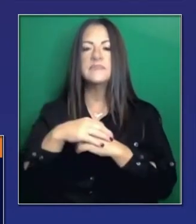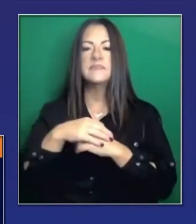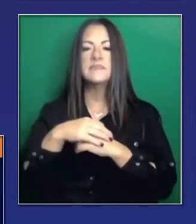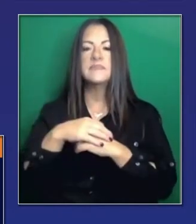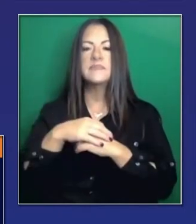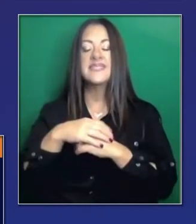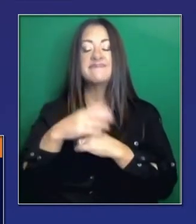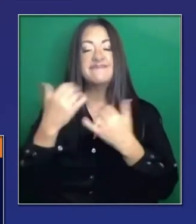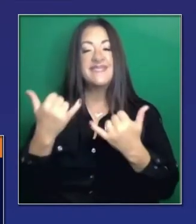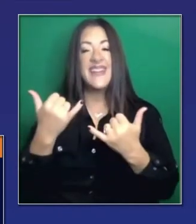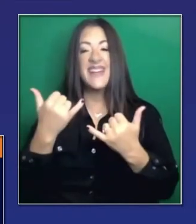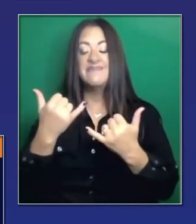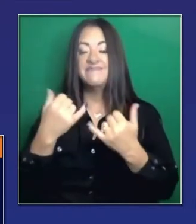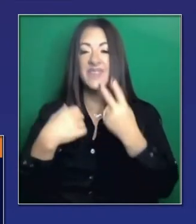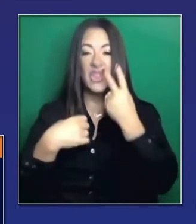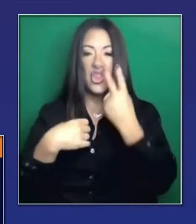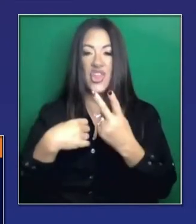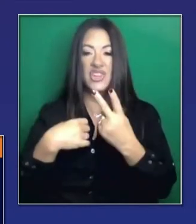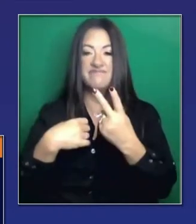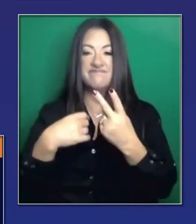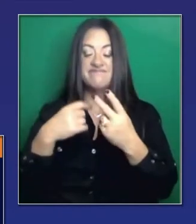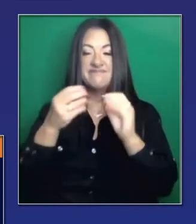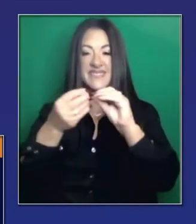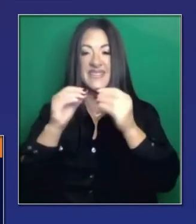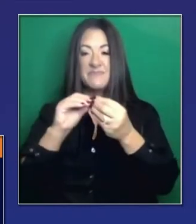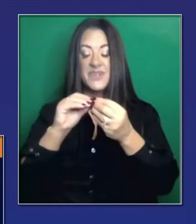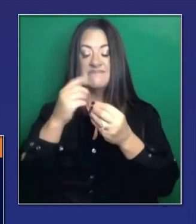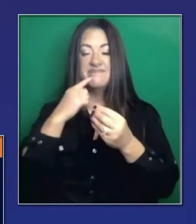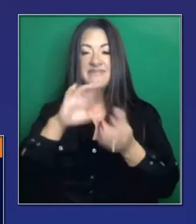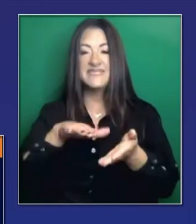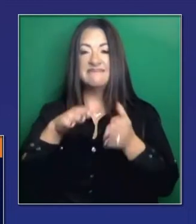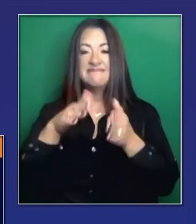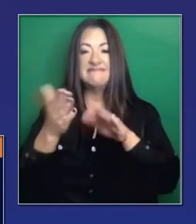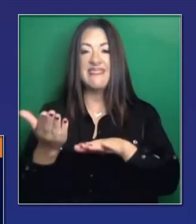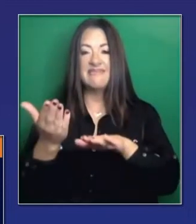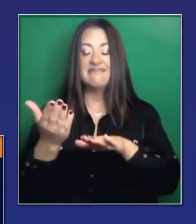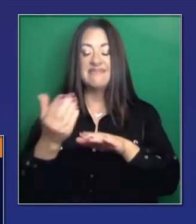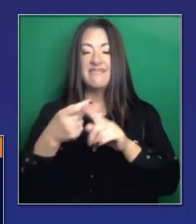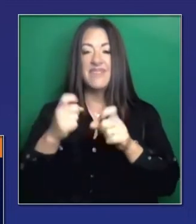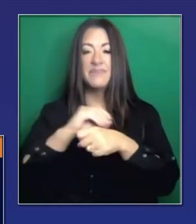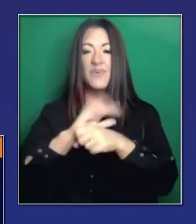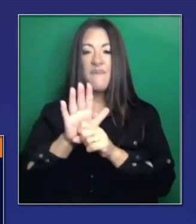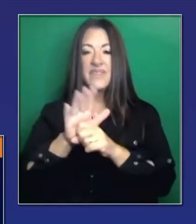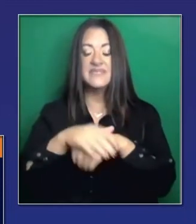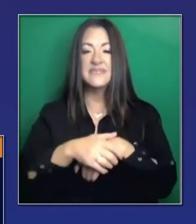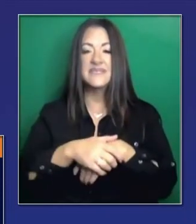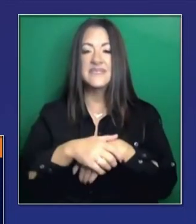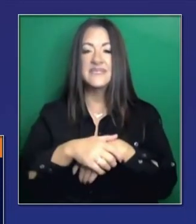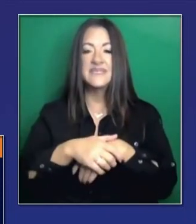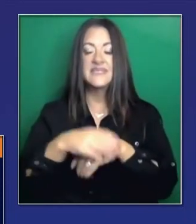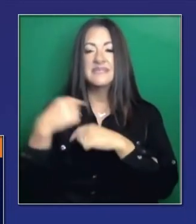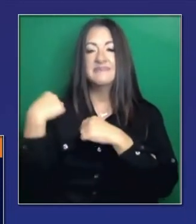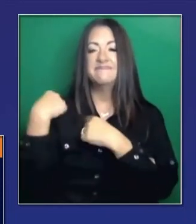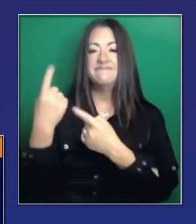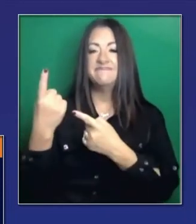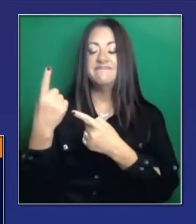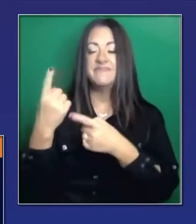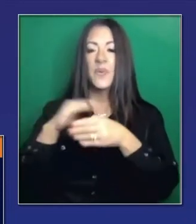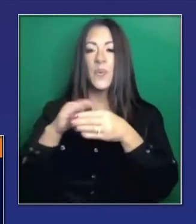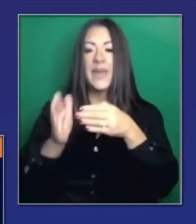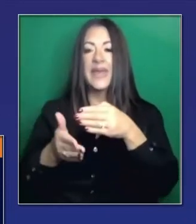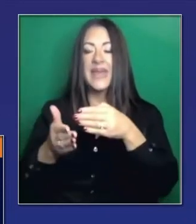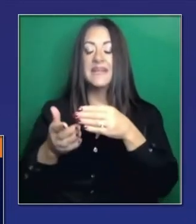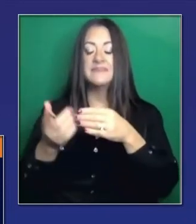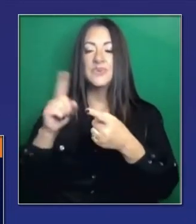Muertes, una vez más, esas cifras pueden ser engañosas, son del fin de semana. Encima de eso, los